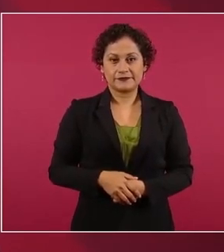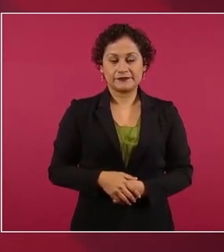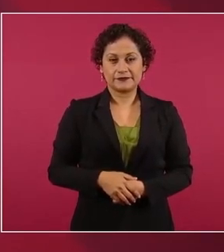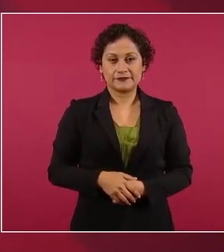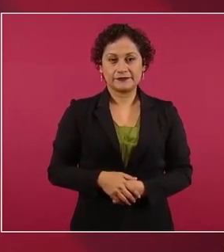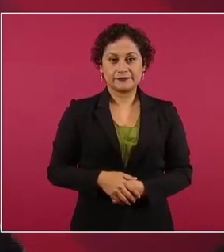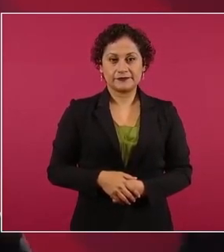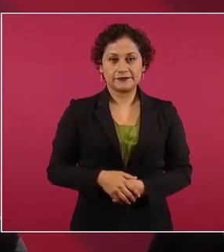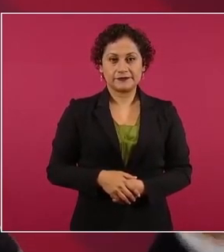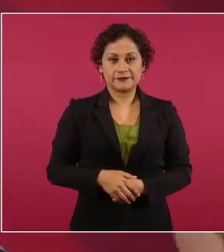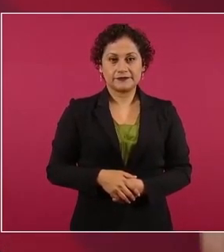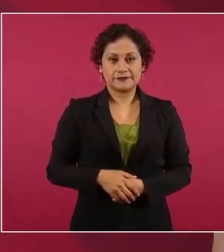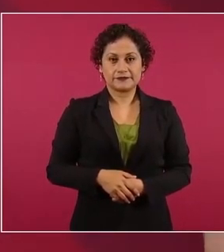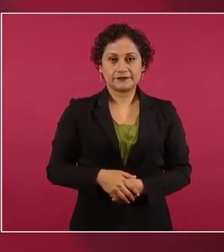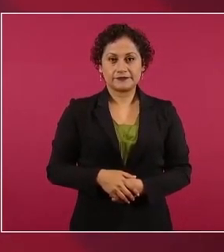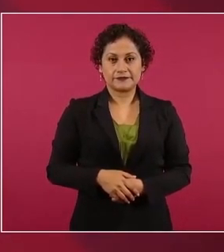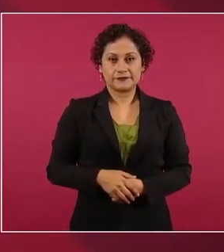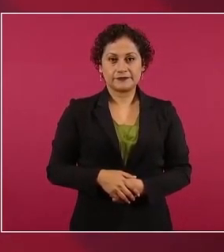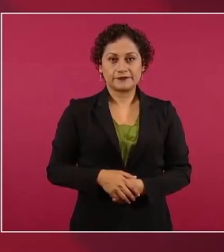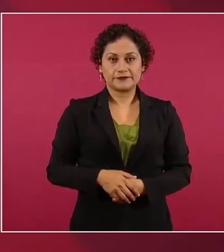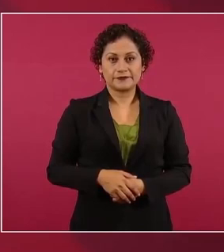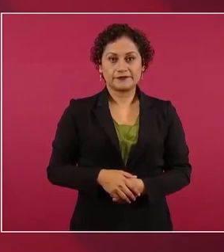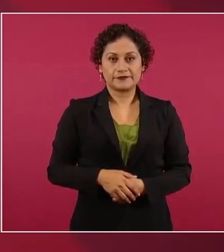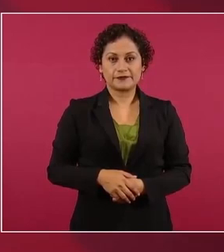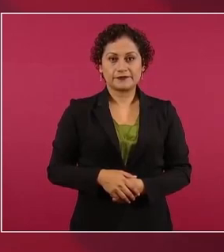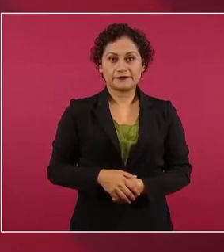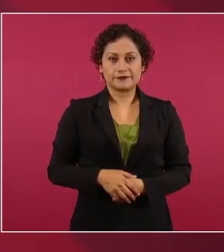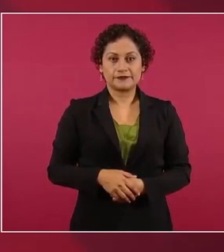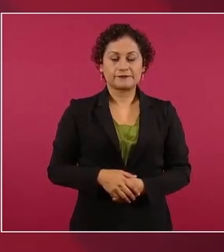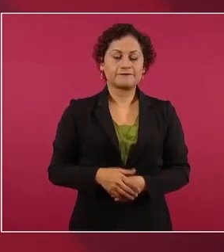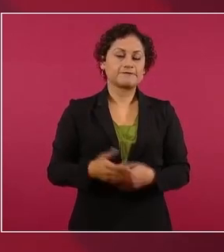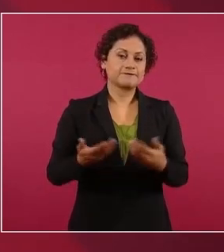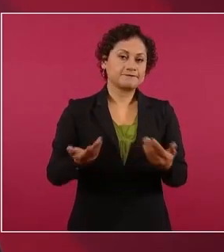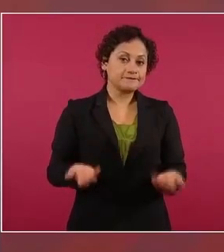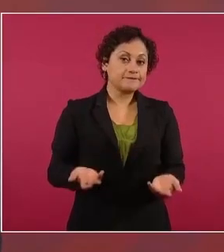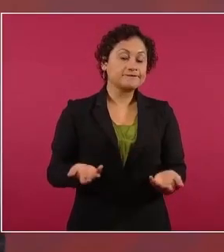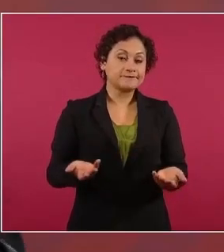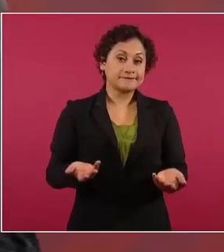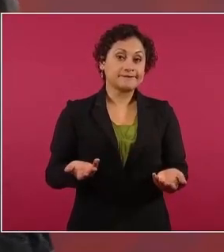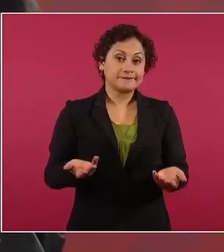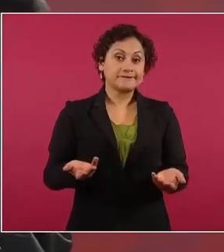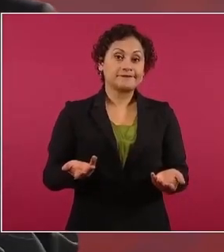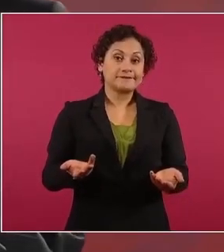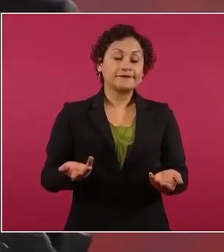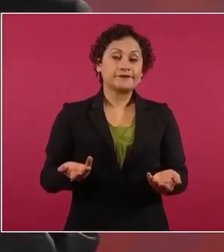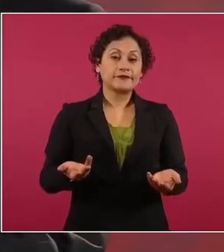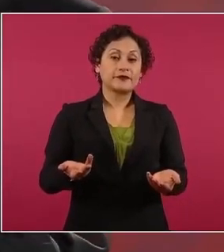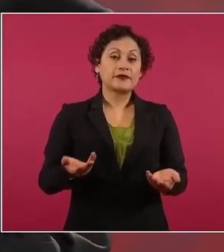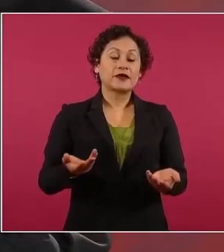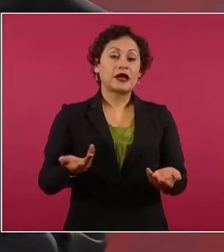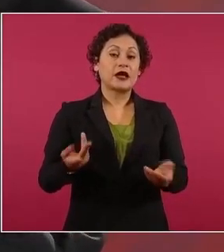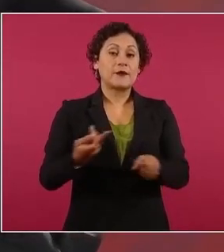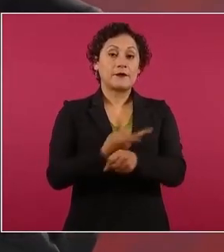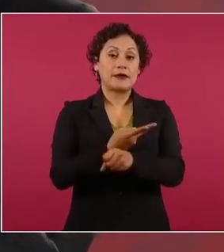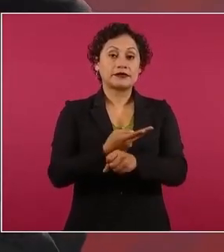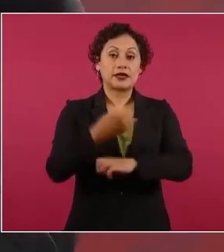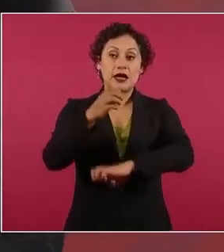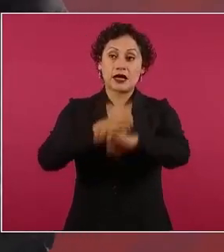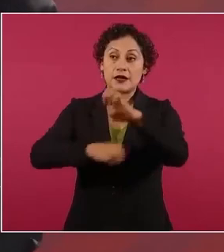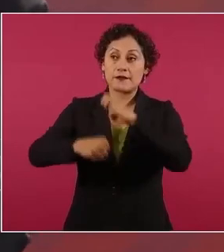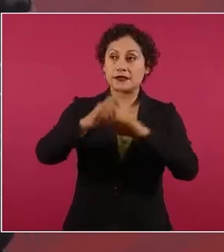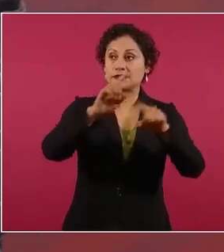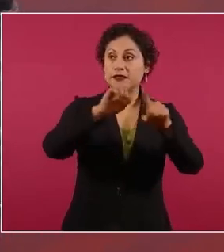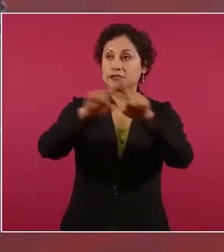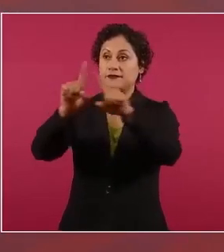y en aquel entonces los representantes del sector empresarial